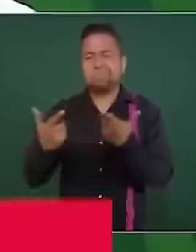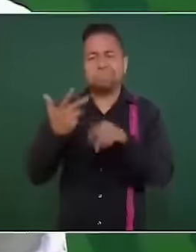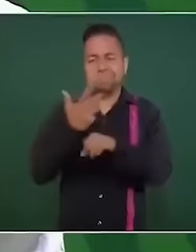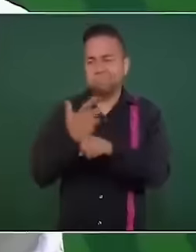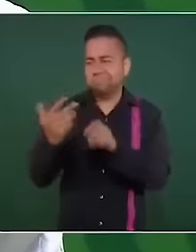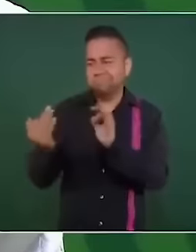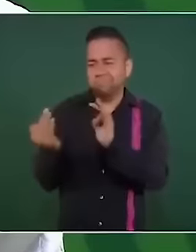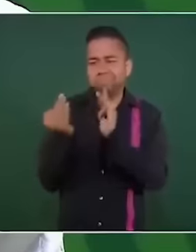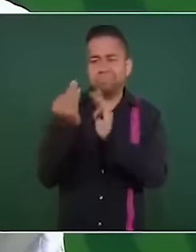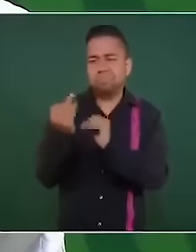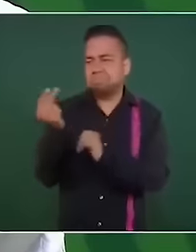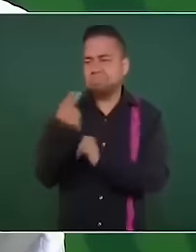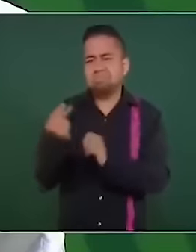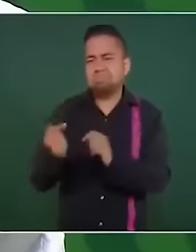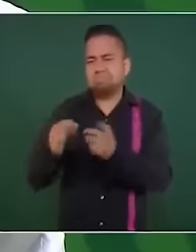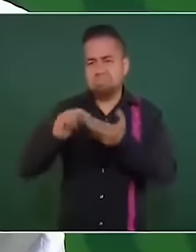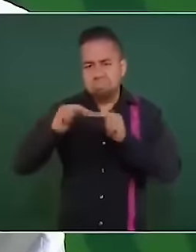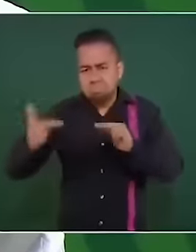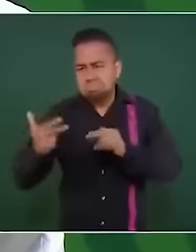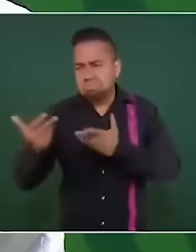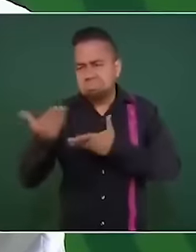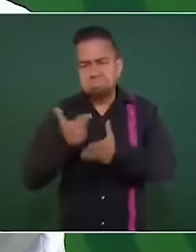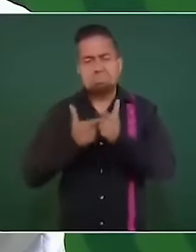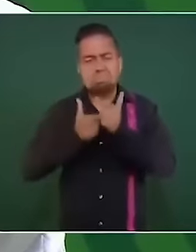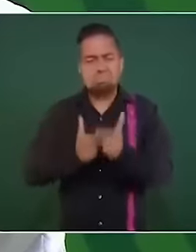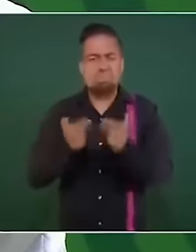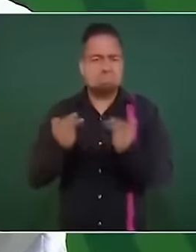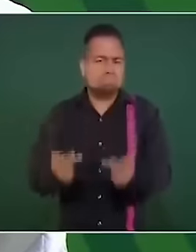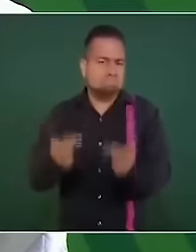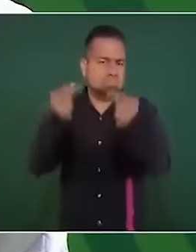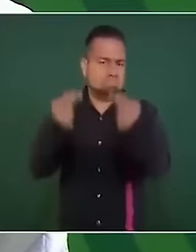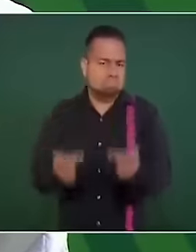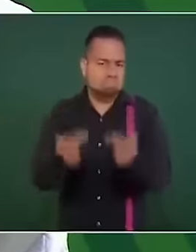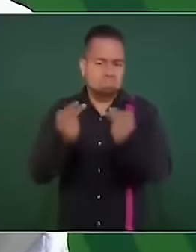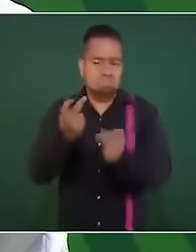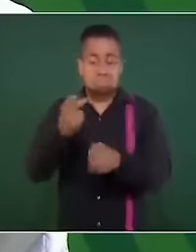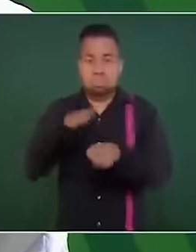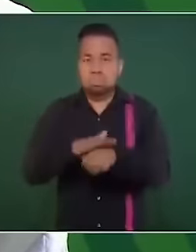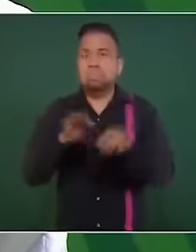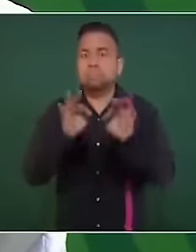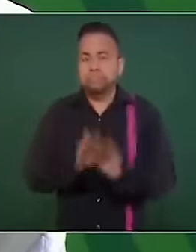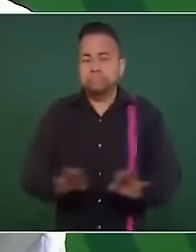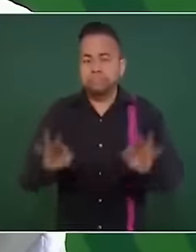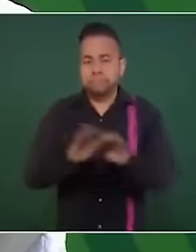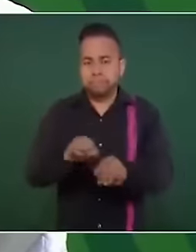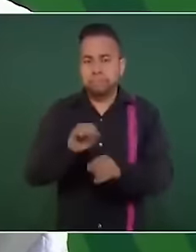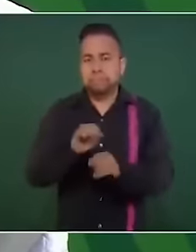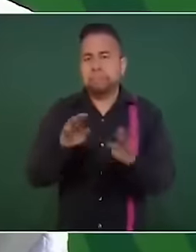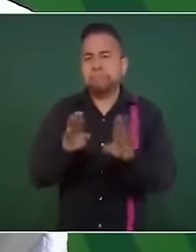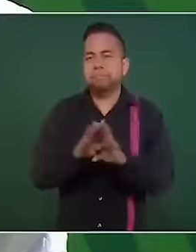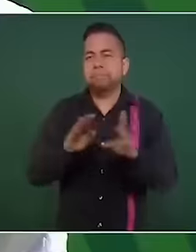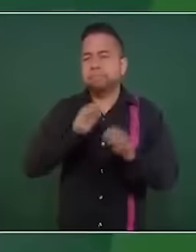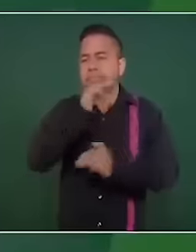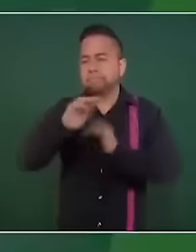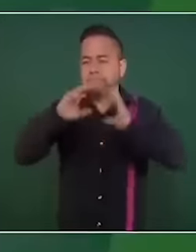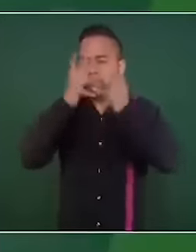relación comercial, que como ya dije es la más importante del mundo,